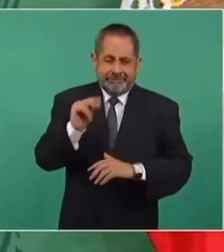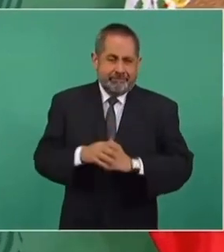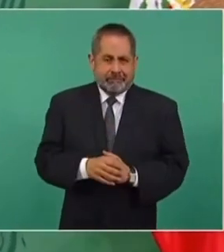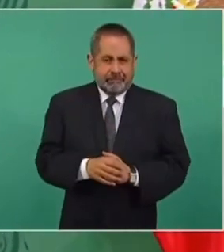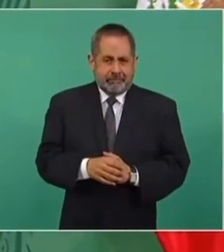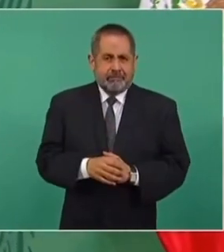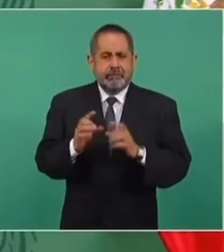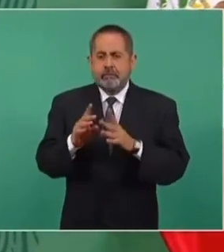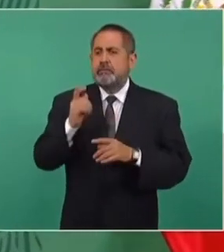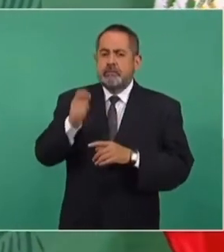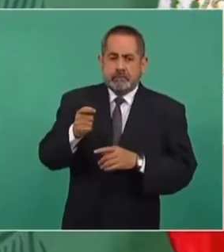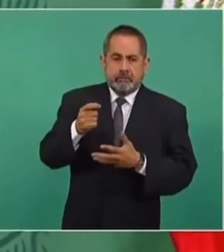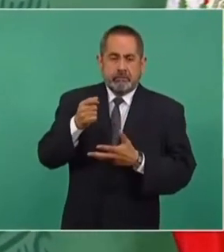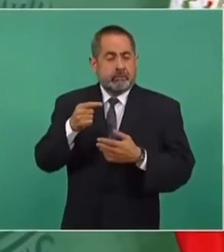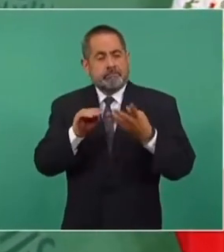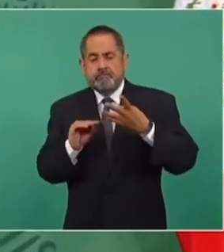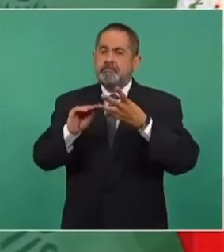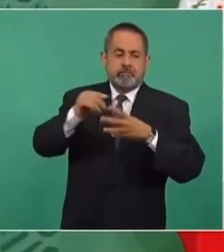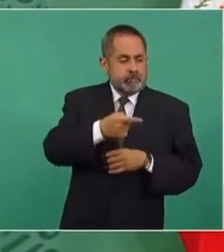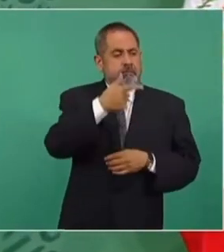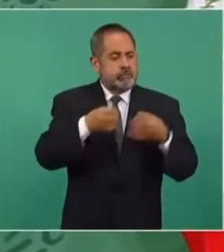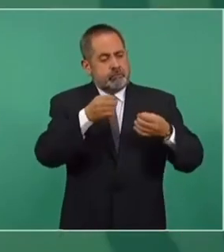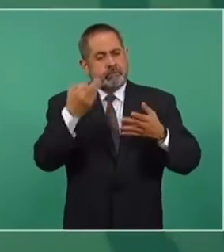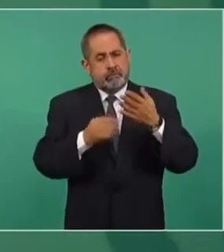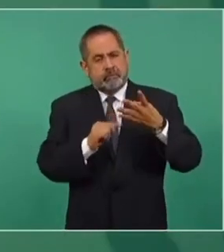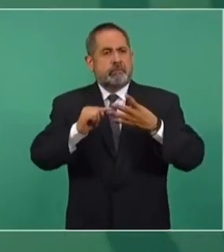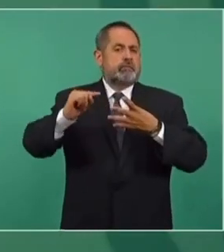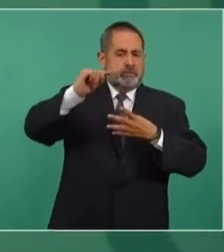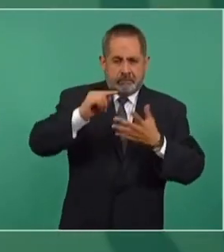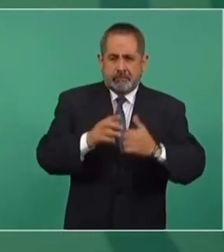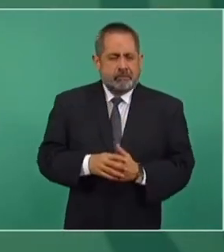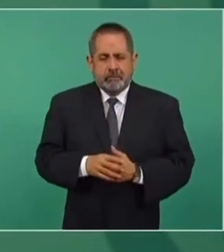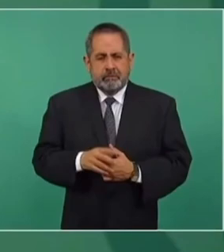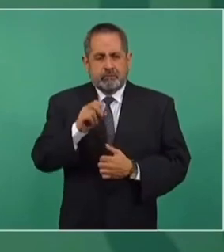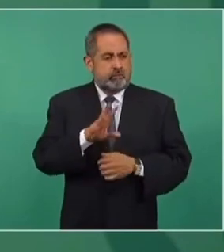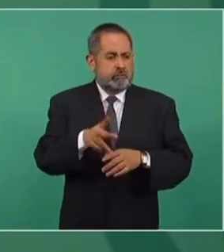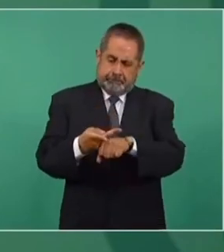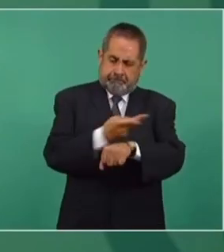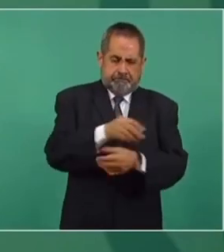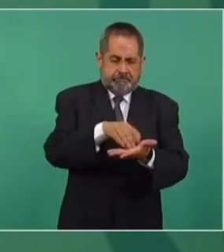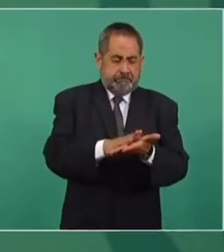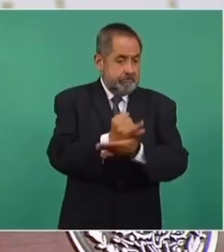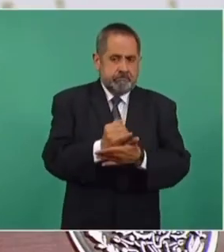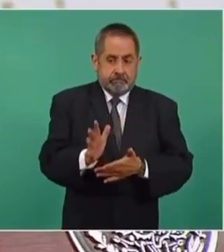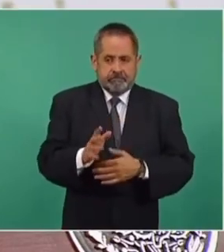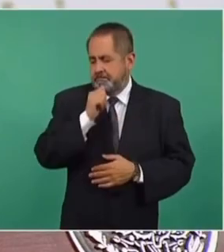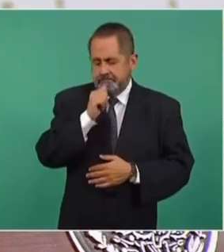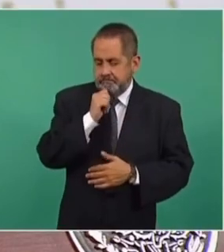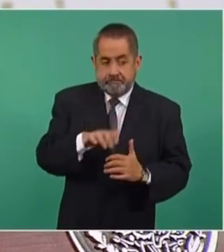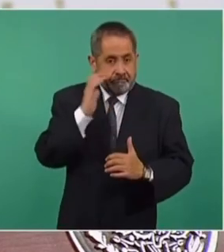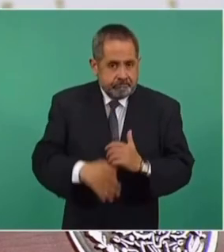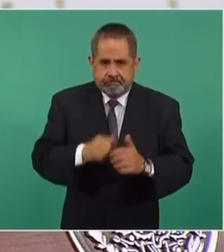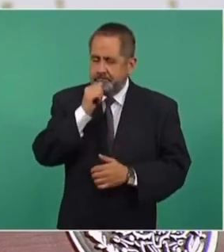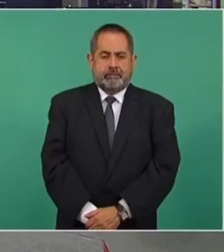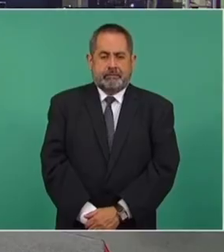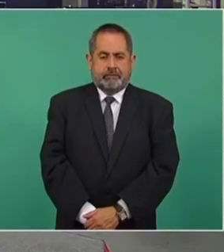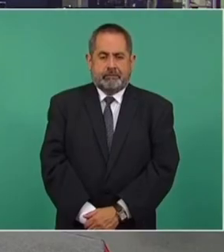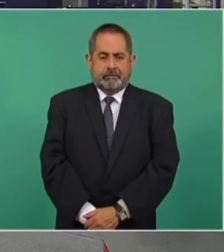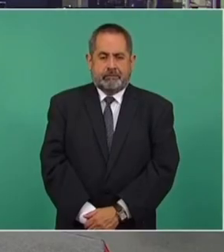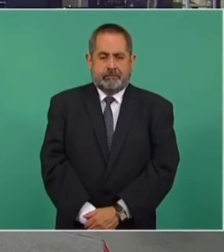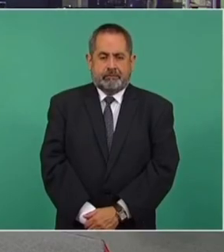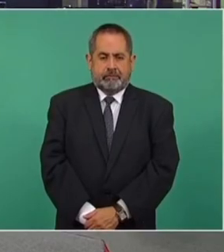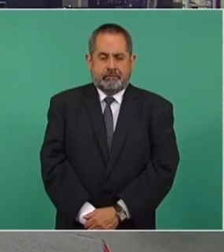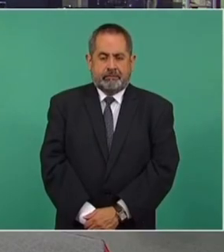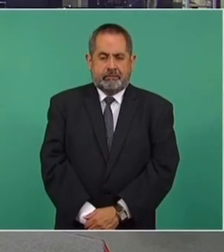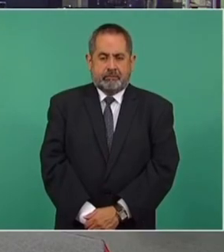porque se presentan recursos. Es una instancia todavía. No es cosa juzgada. No está terminado el proceso. ¿Tiene